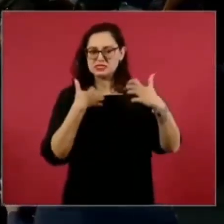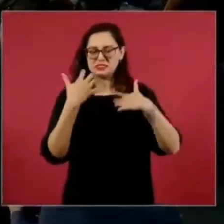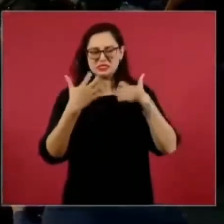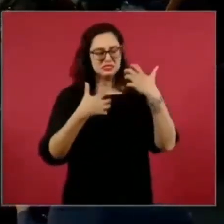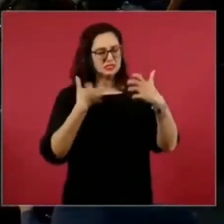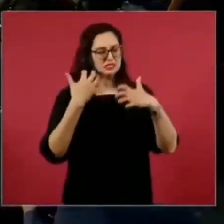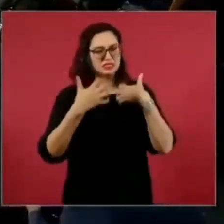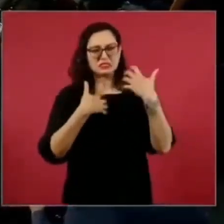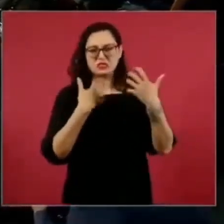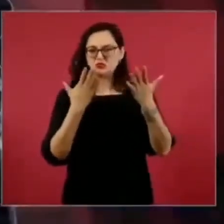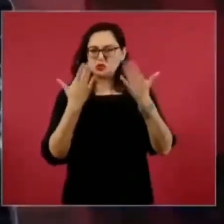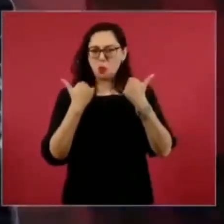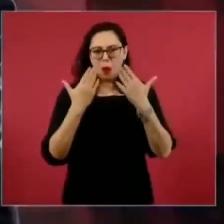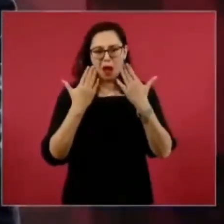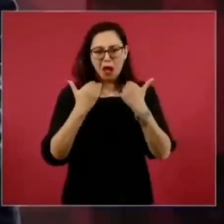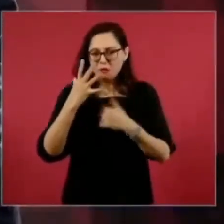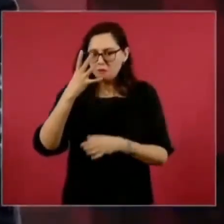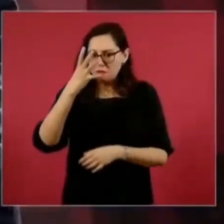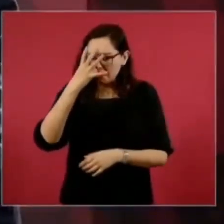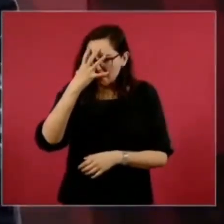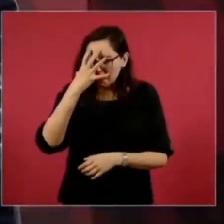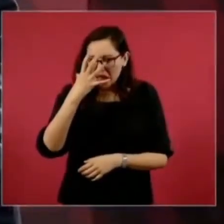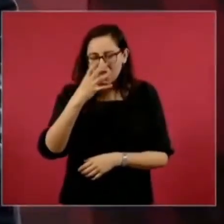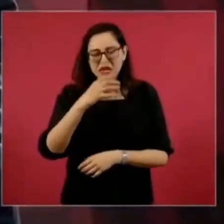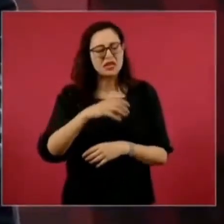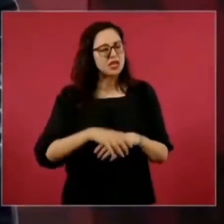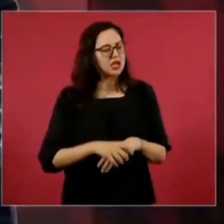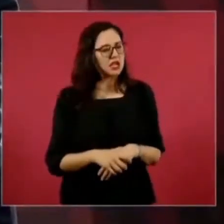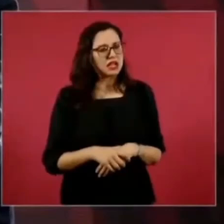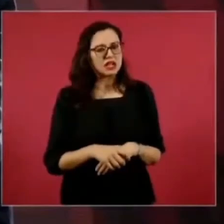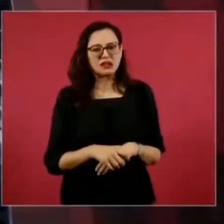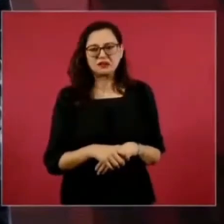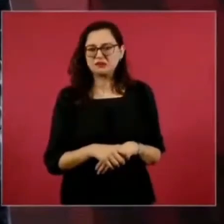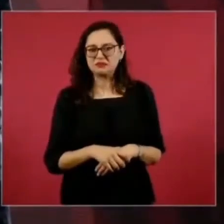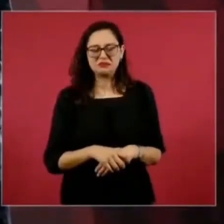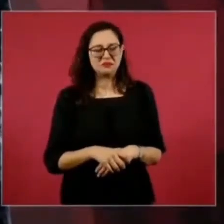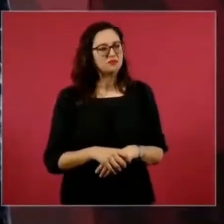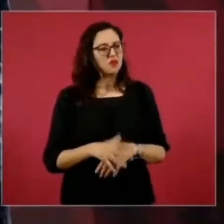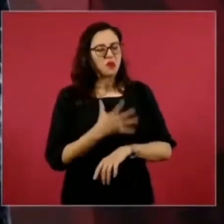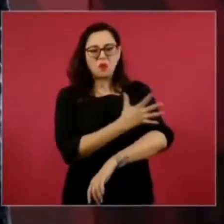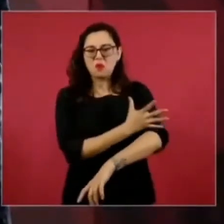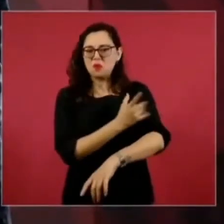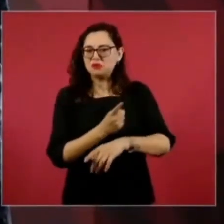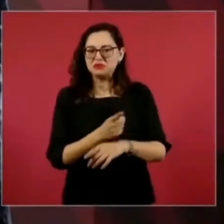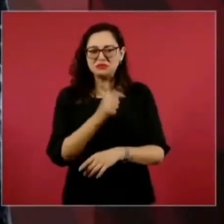tan deshonestos,